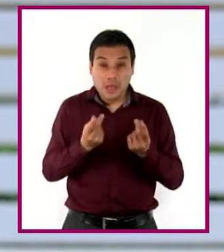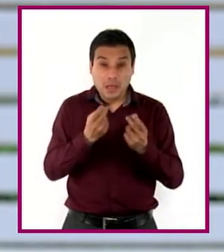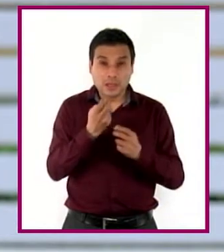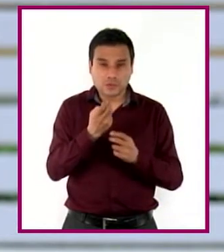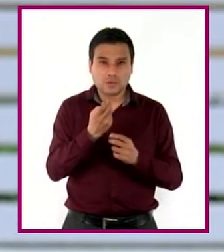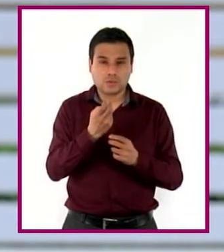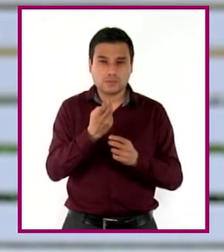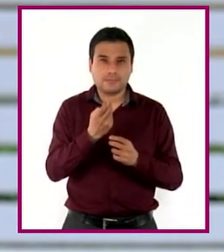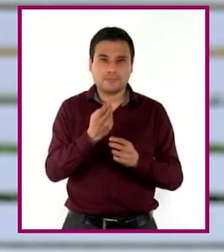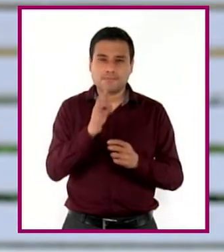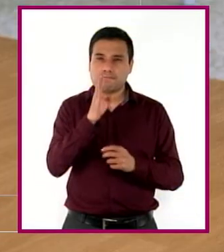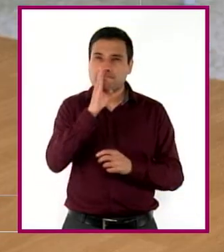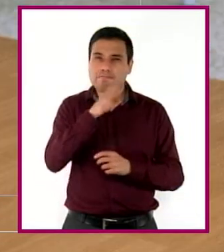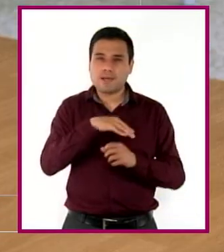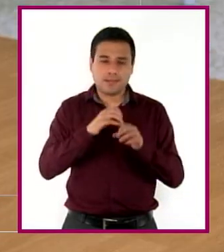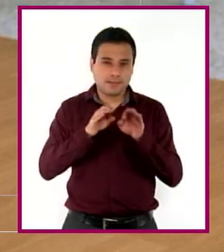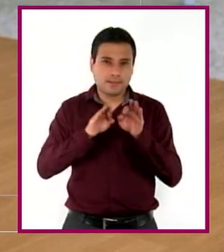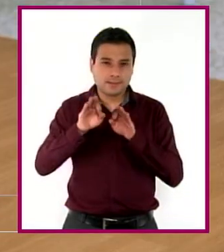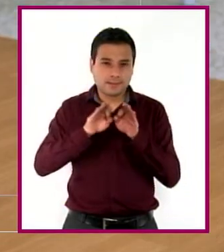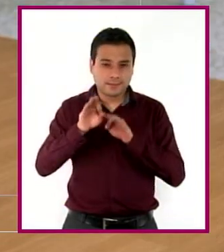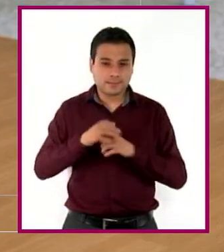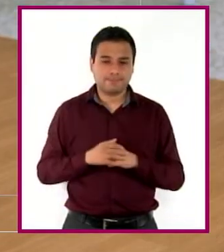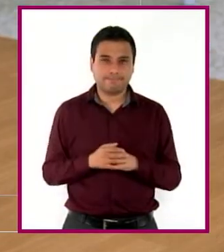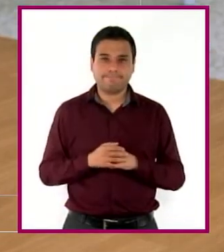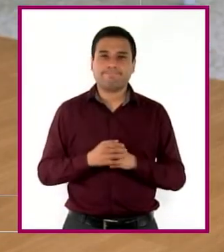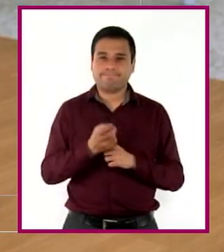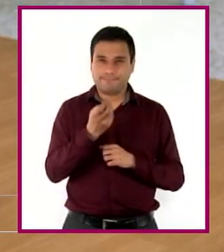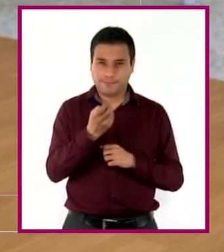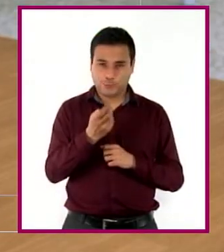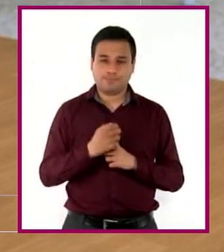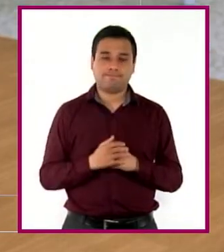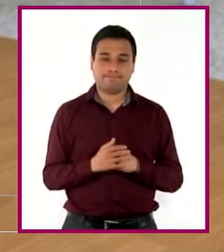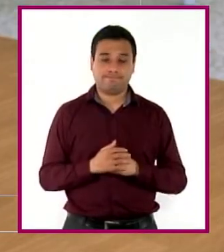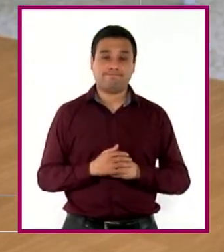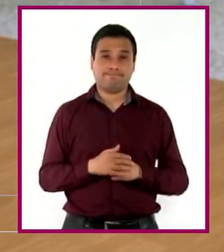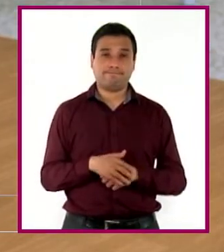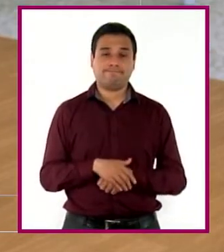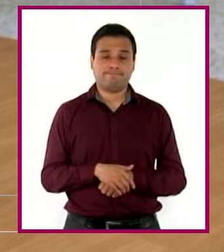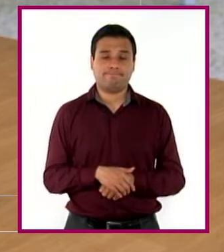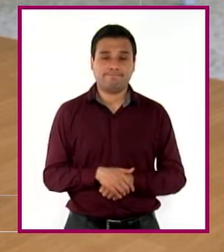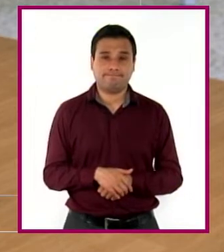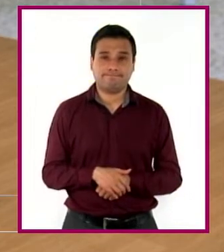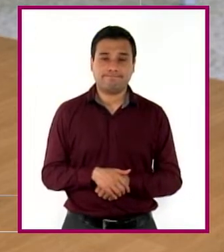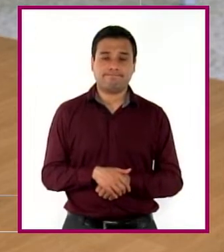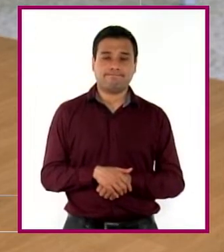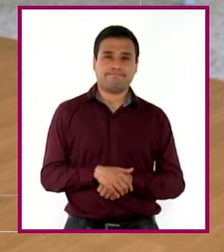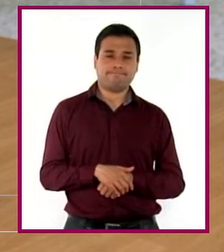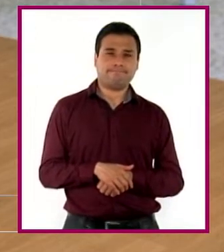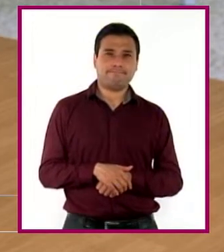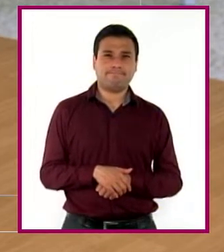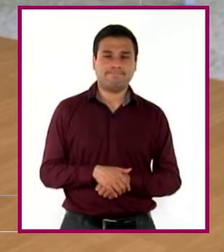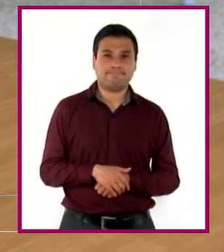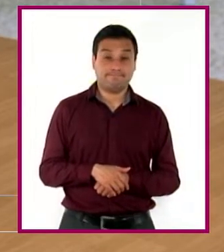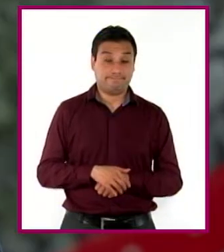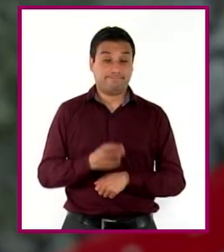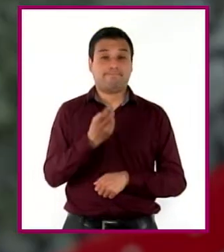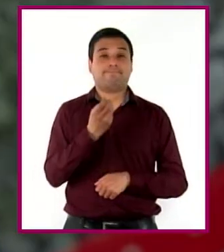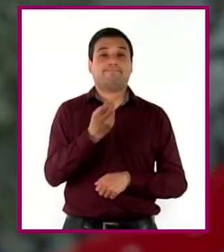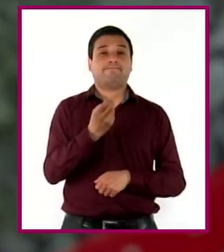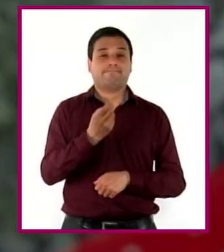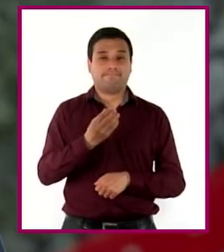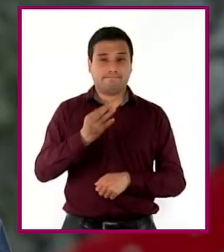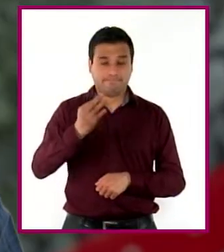un mal desempeño? Sí, sí, sí. Exactamente. Han dado en el clavo.